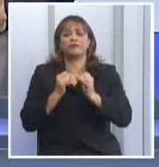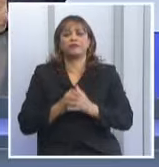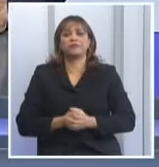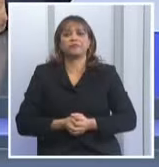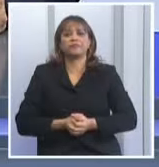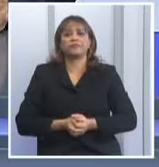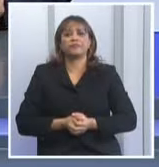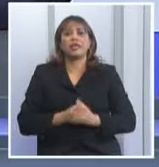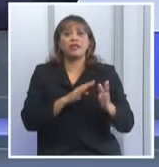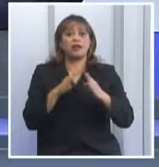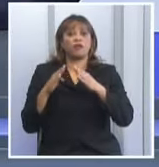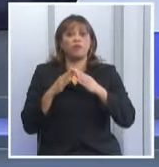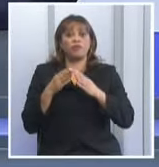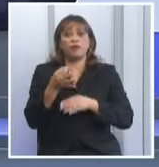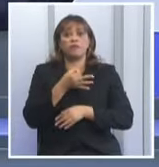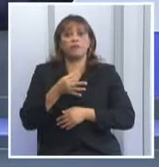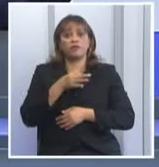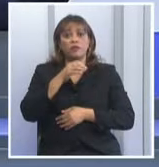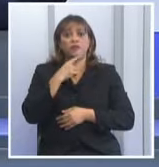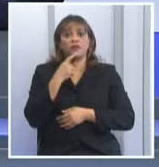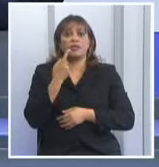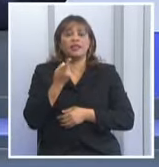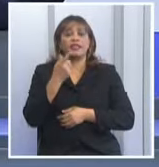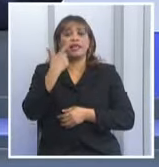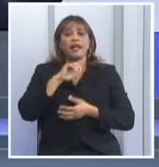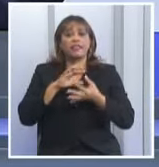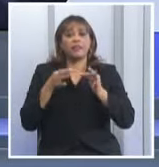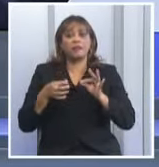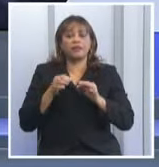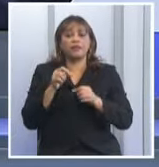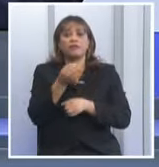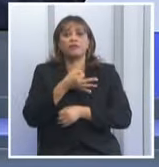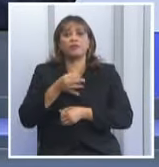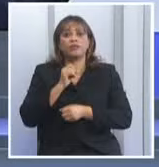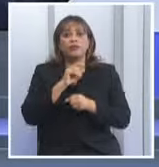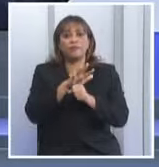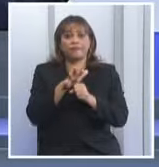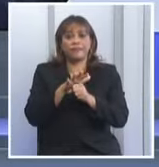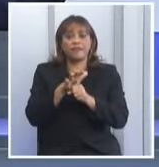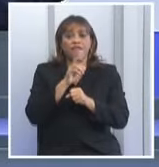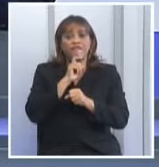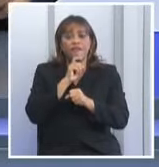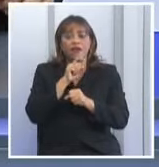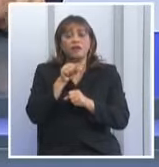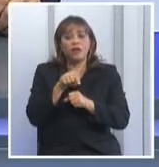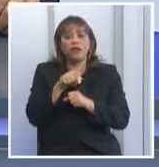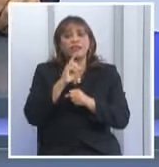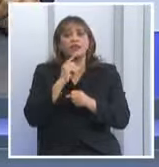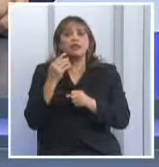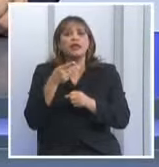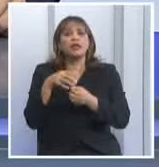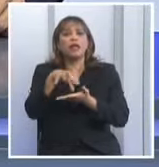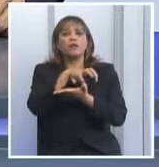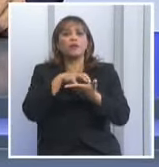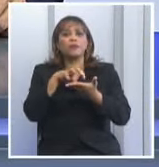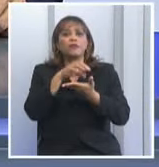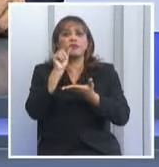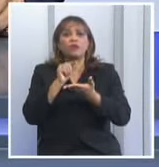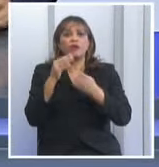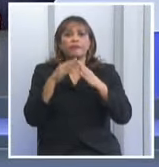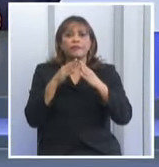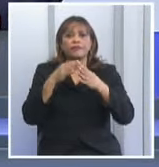Una comunidad de nuevo tipo en el municipio artemiseño de San Antonio de los Baños acoge a quienes fueron habitantes de calles.